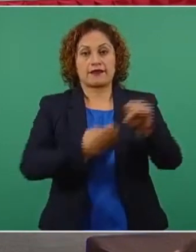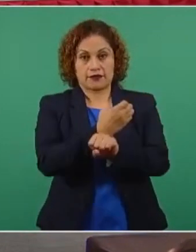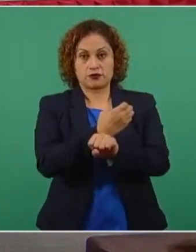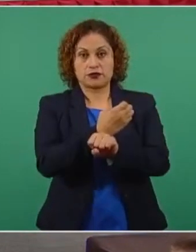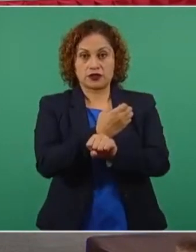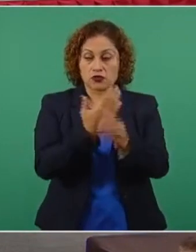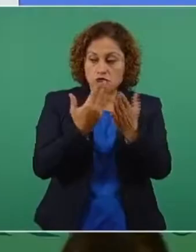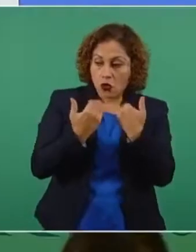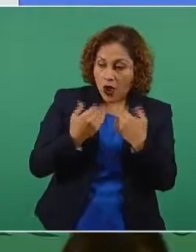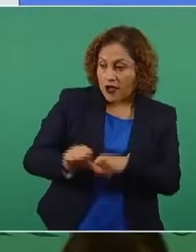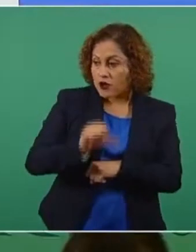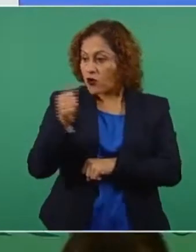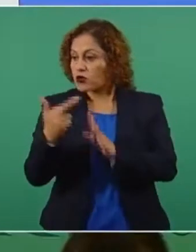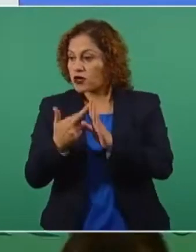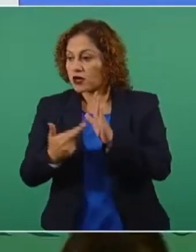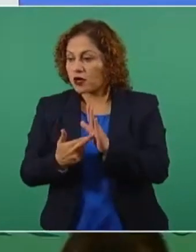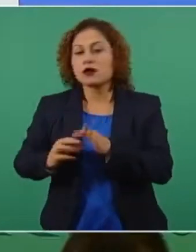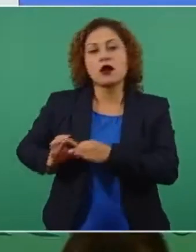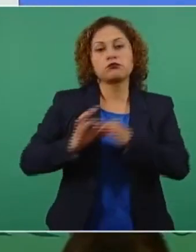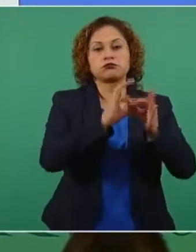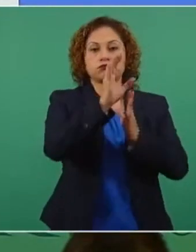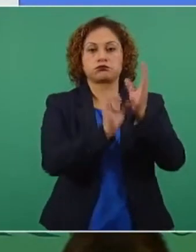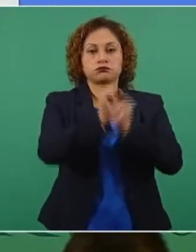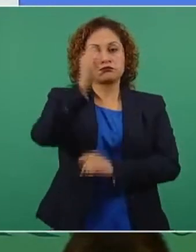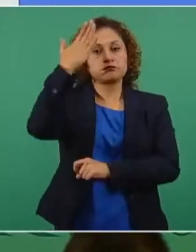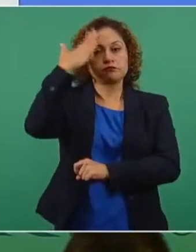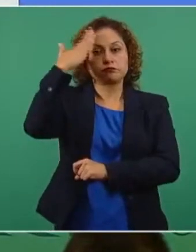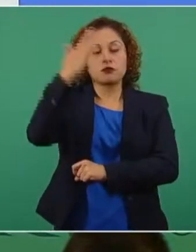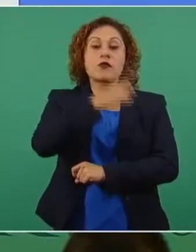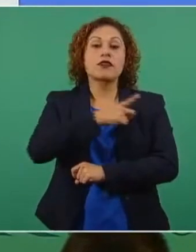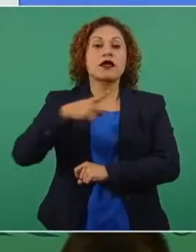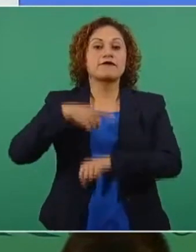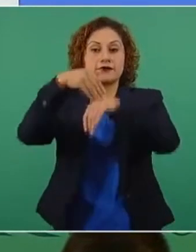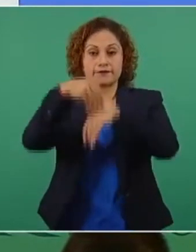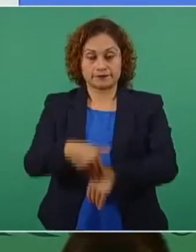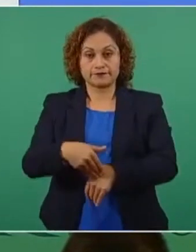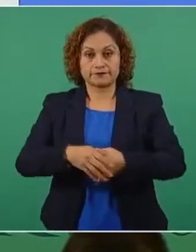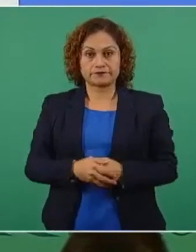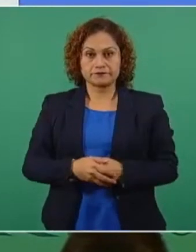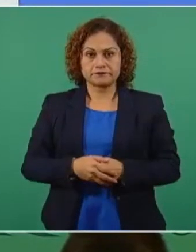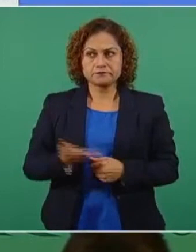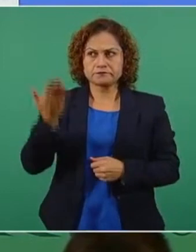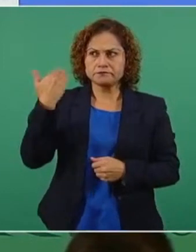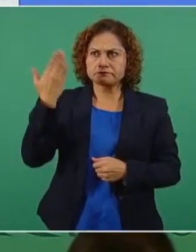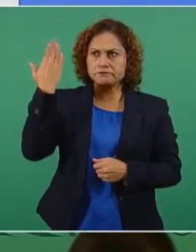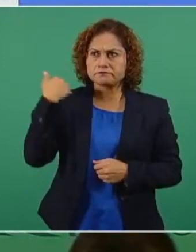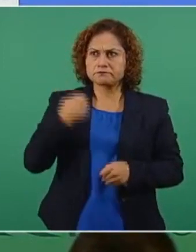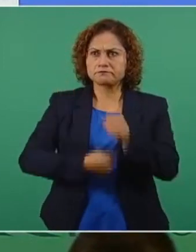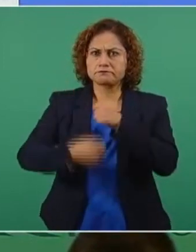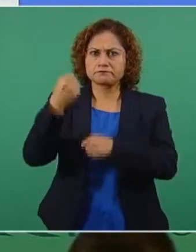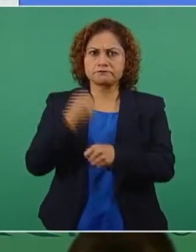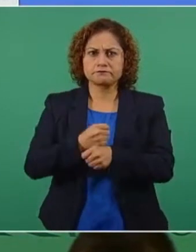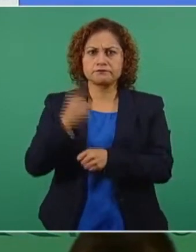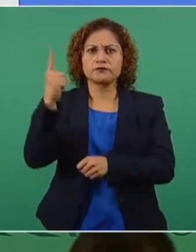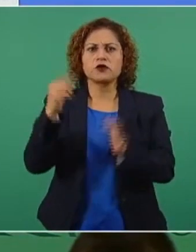social de la presidencia Jesús Ramírez dio lectura a la misma, donde aseguró que es una carta del Departamento de Justicia de Estados Unidos que está